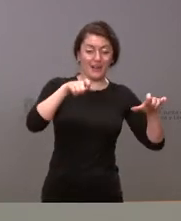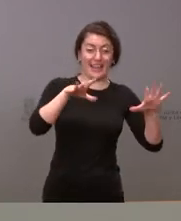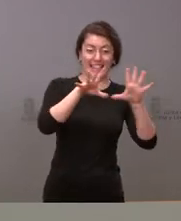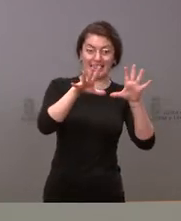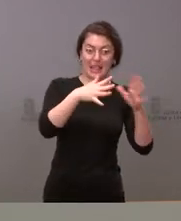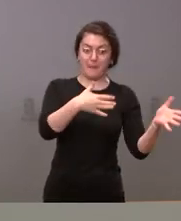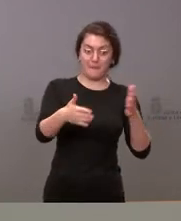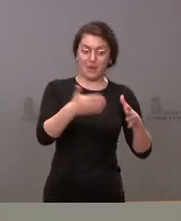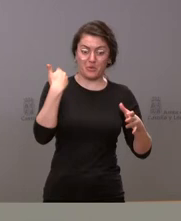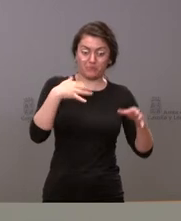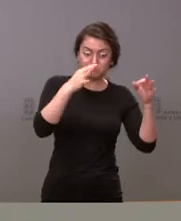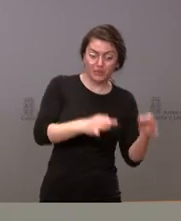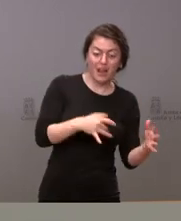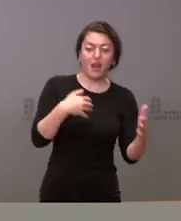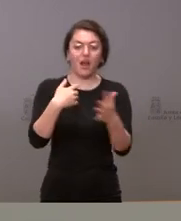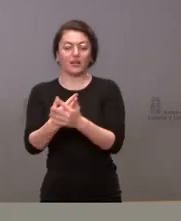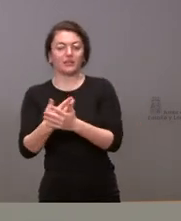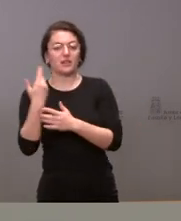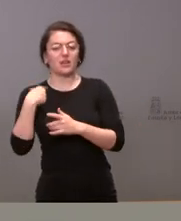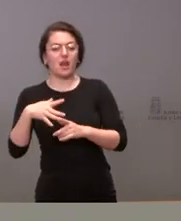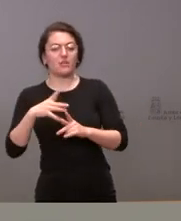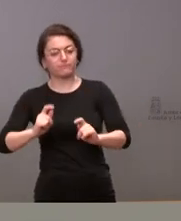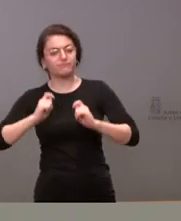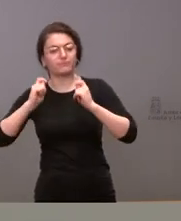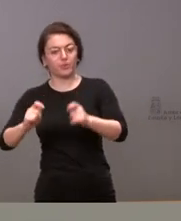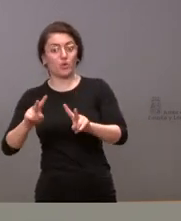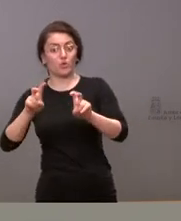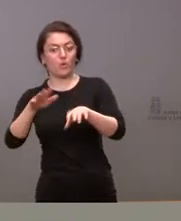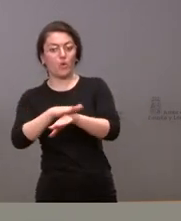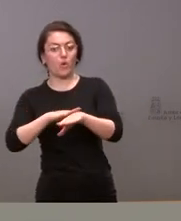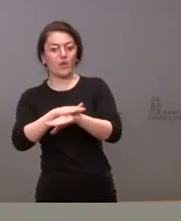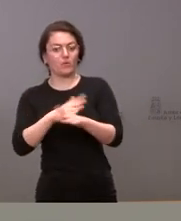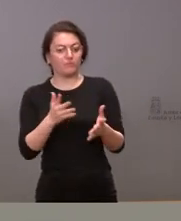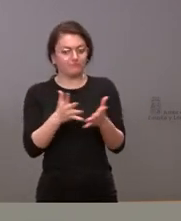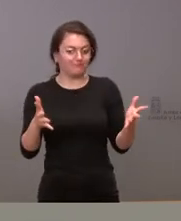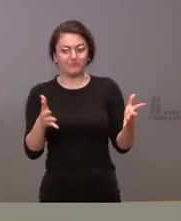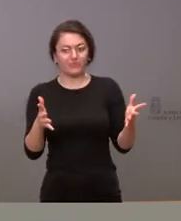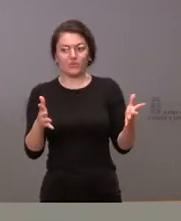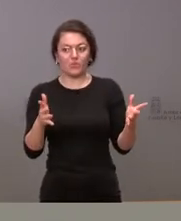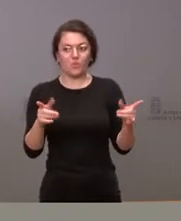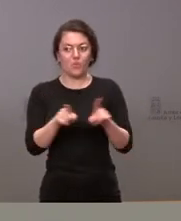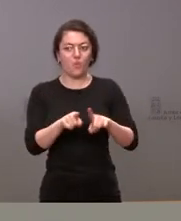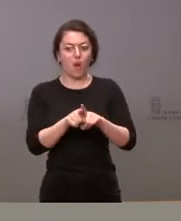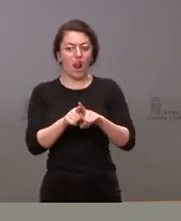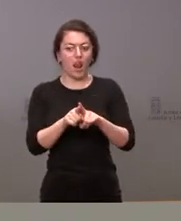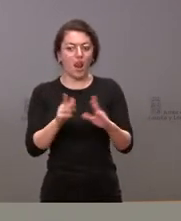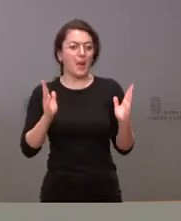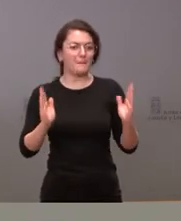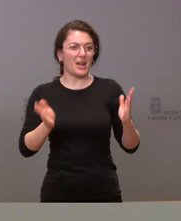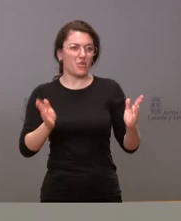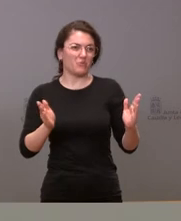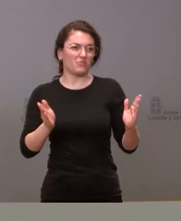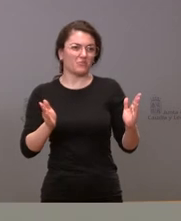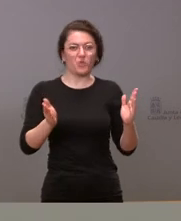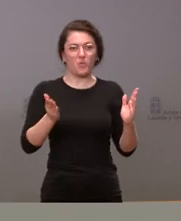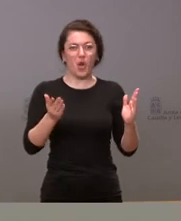toma de posesión del nuevo gobierno pues el escenario es apenas unos días más respecto de lo que viene siendo la media de